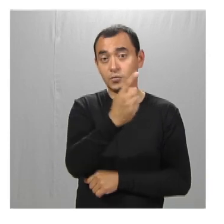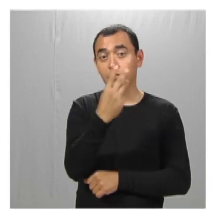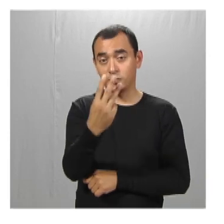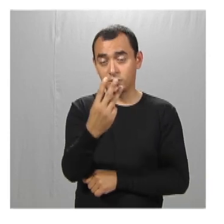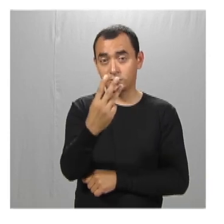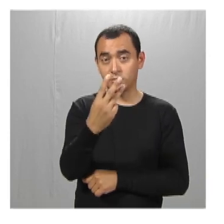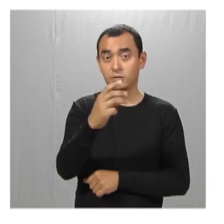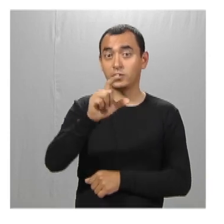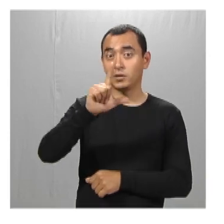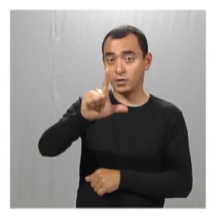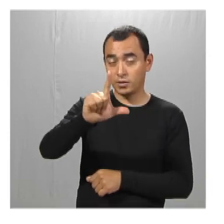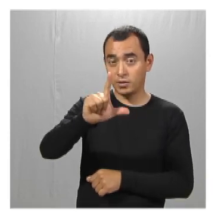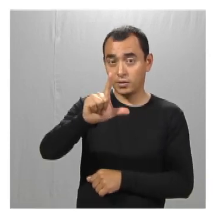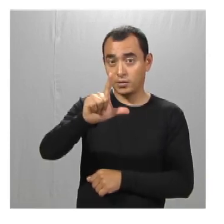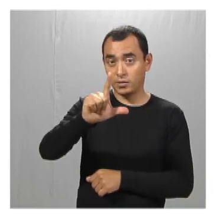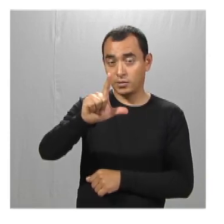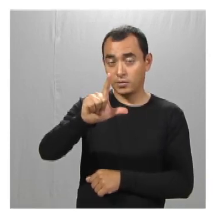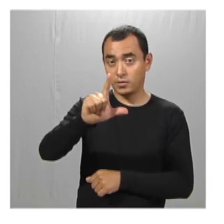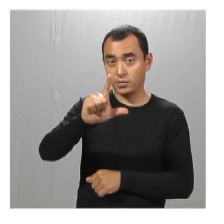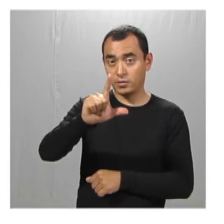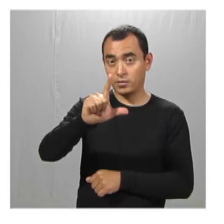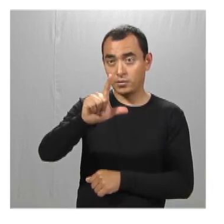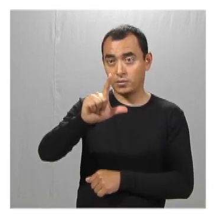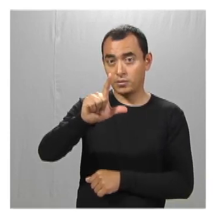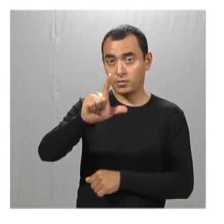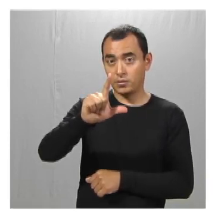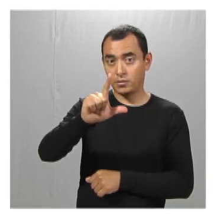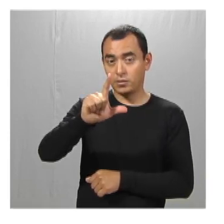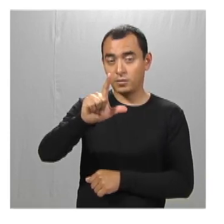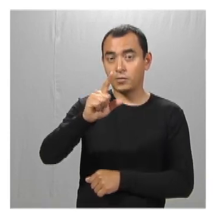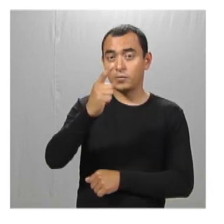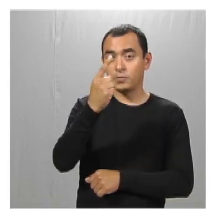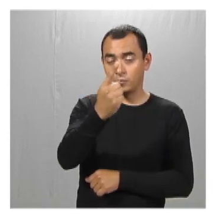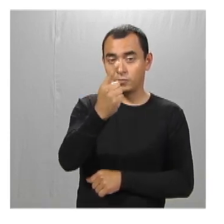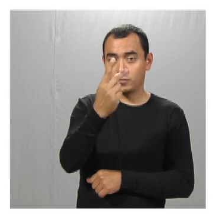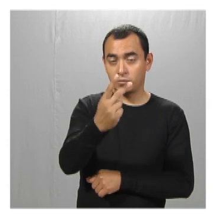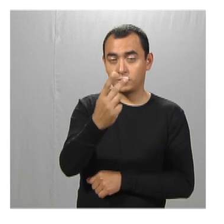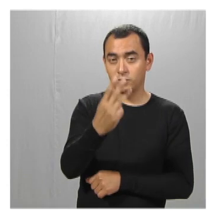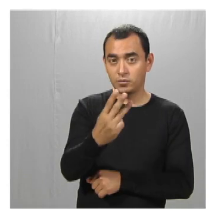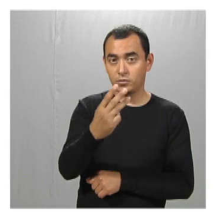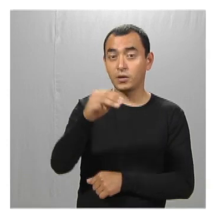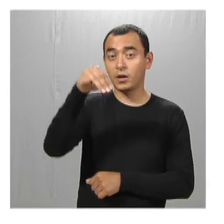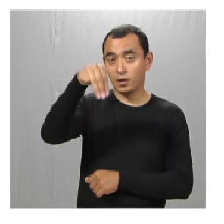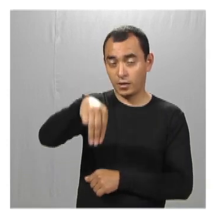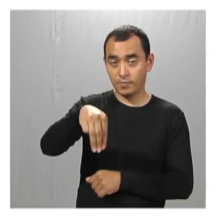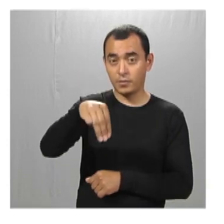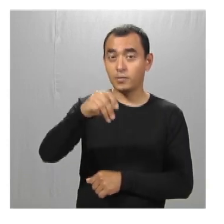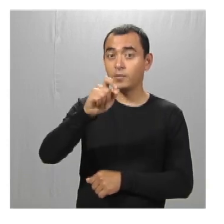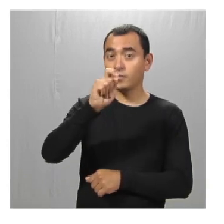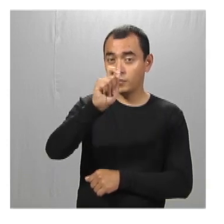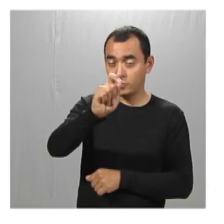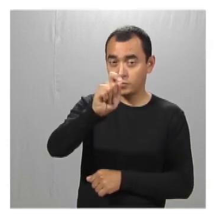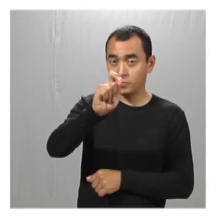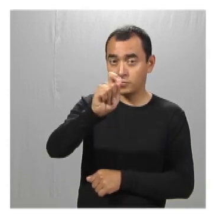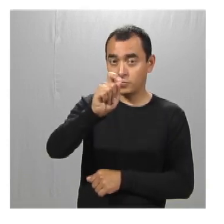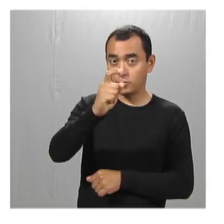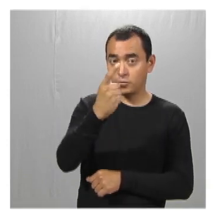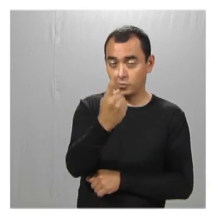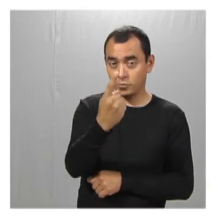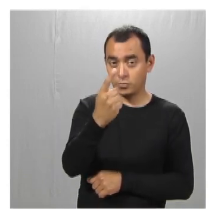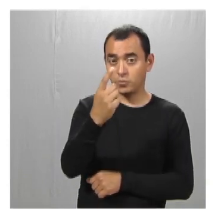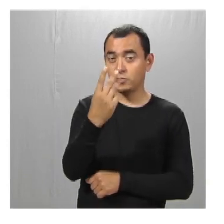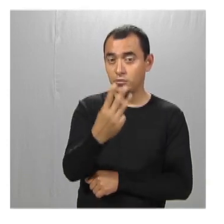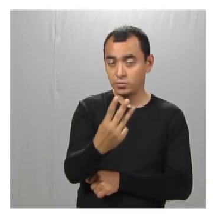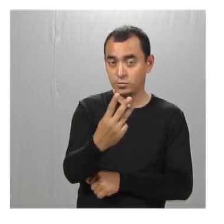y 3. La letra L, que es el punto 1, 2 y 3. La letra M, que es el punto